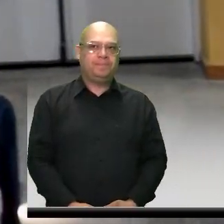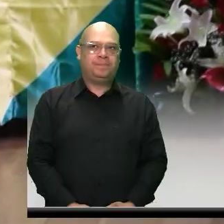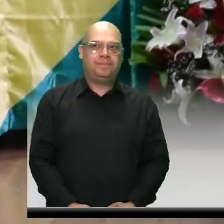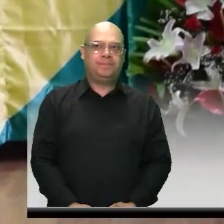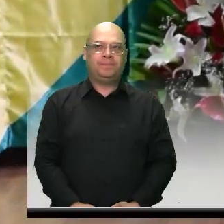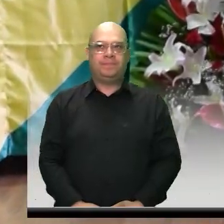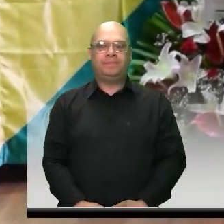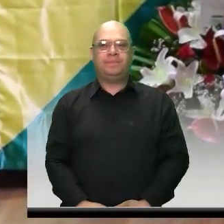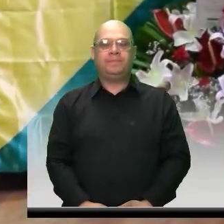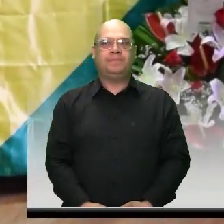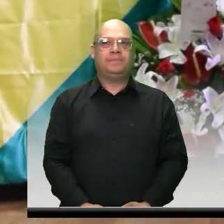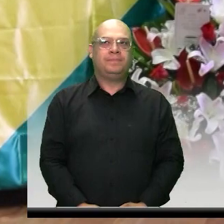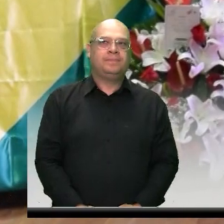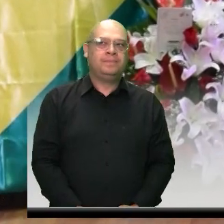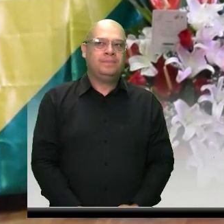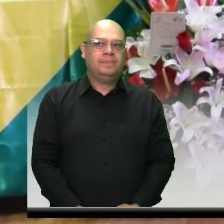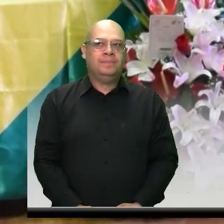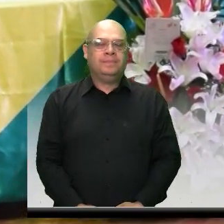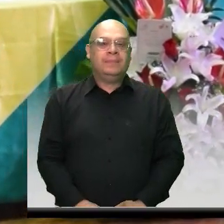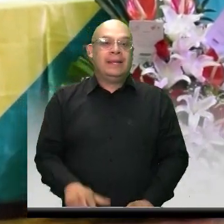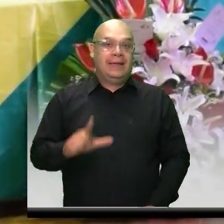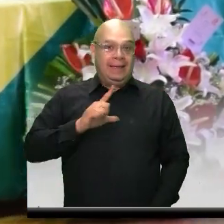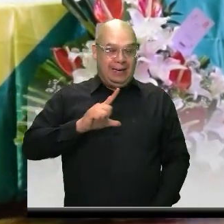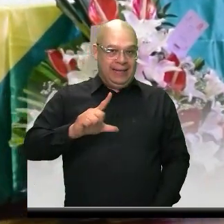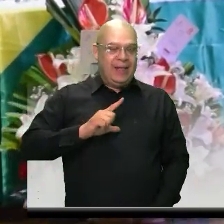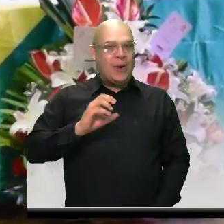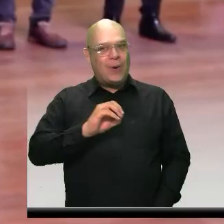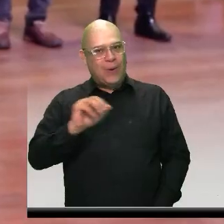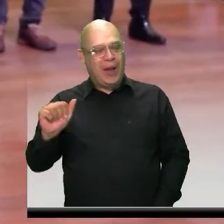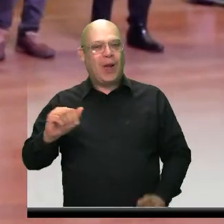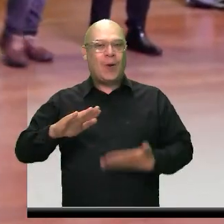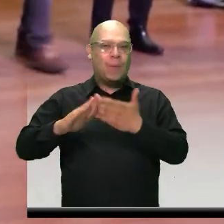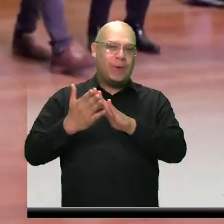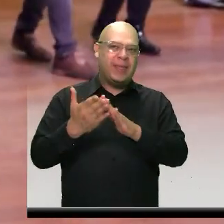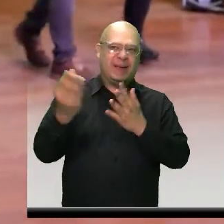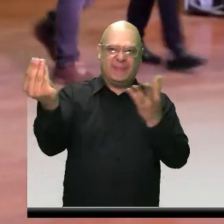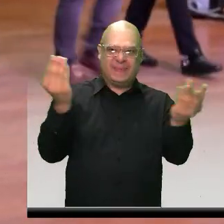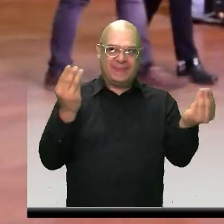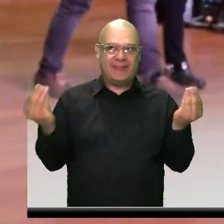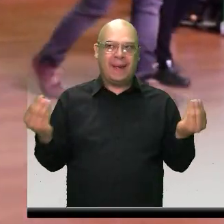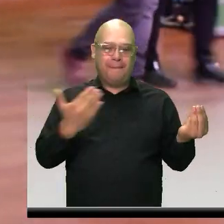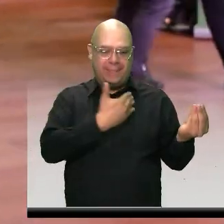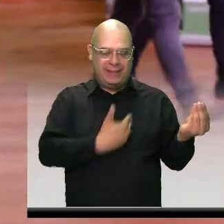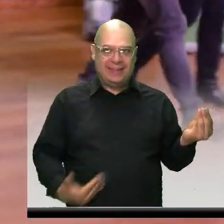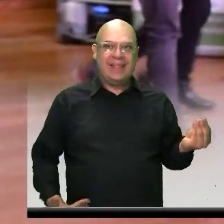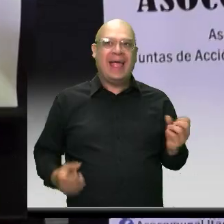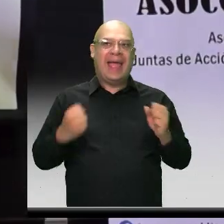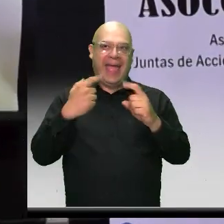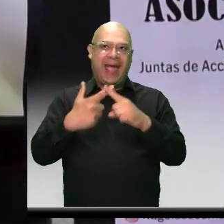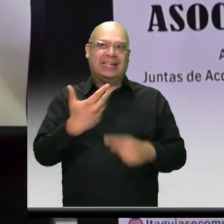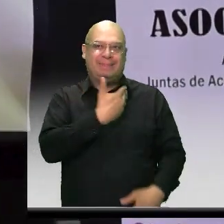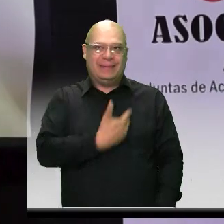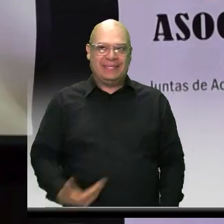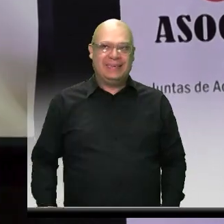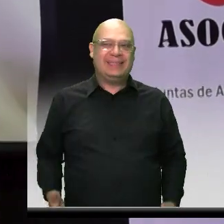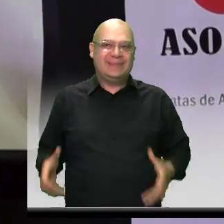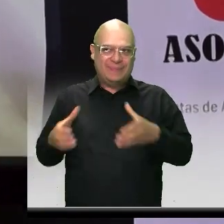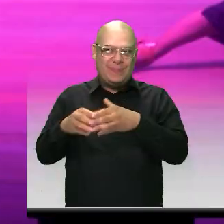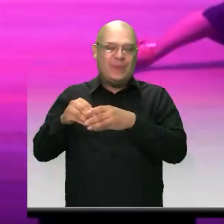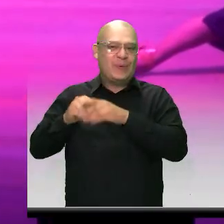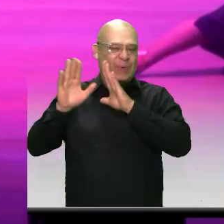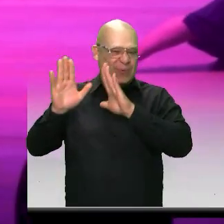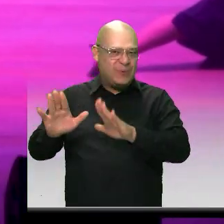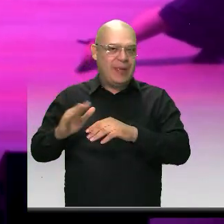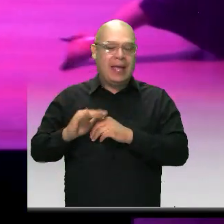Con la compañía de los líderes y lideresas comunales, los presidentes y expresidentes de Aso Comunal Itagüí durante estos